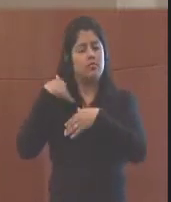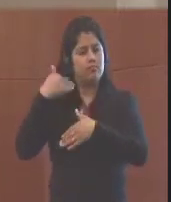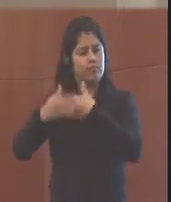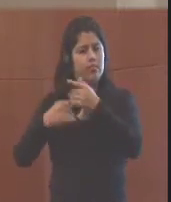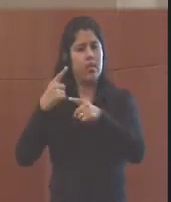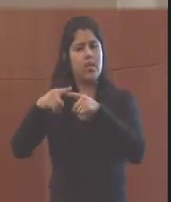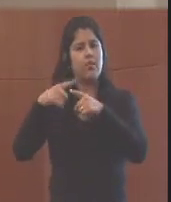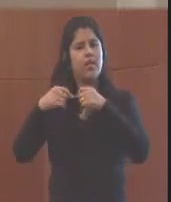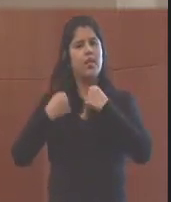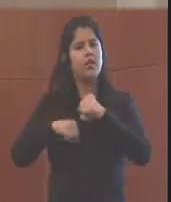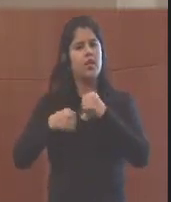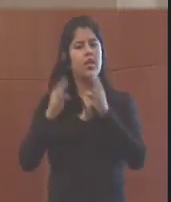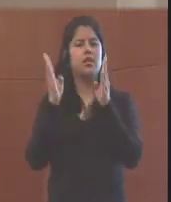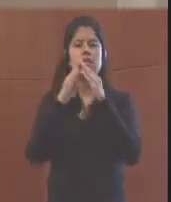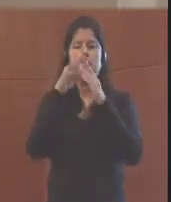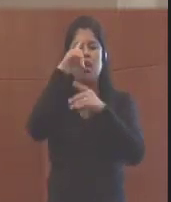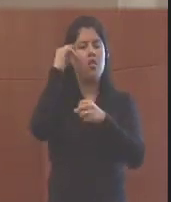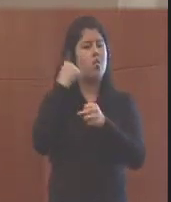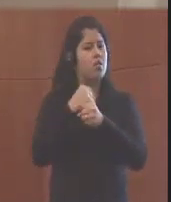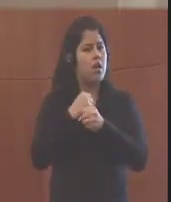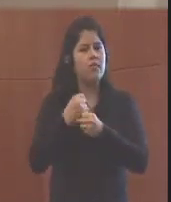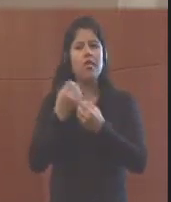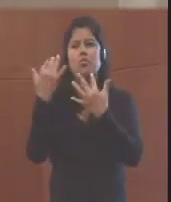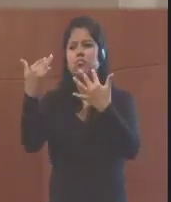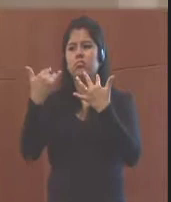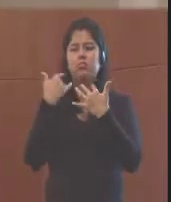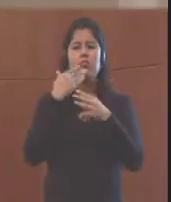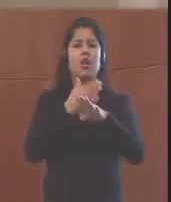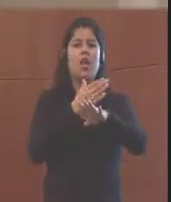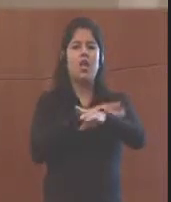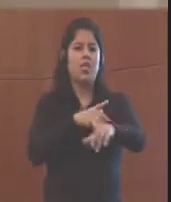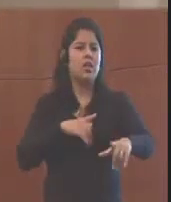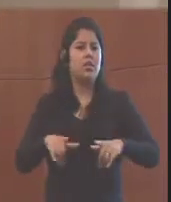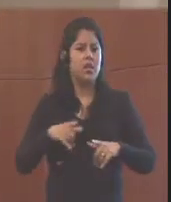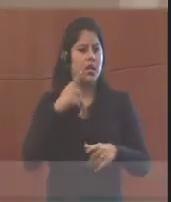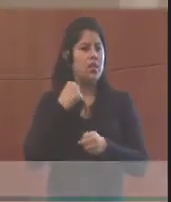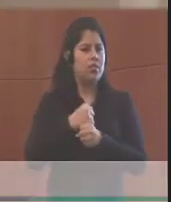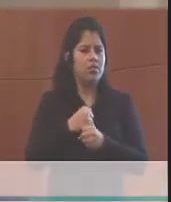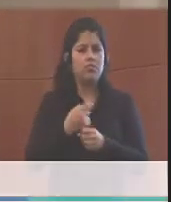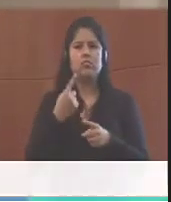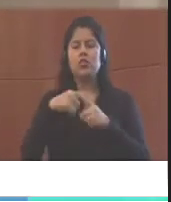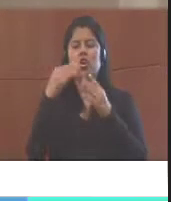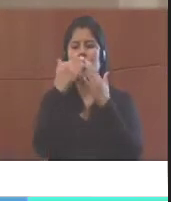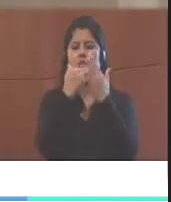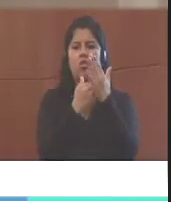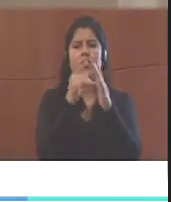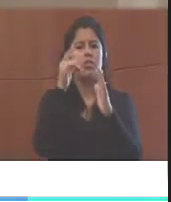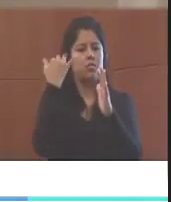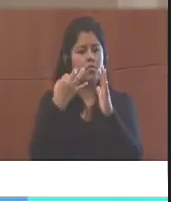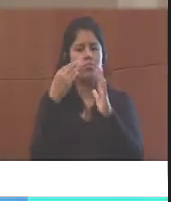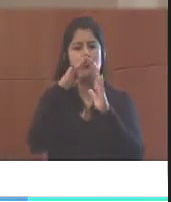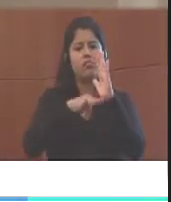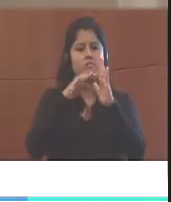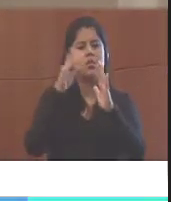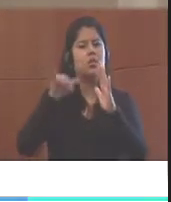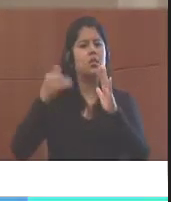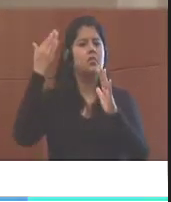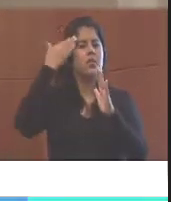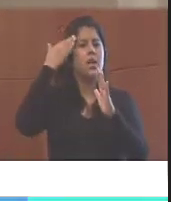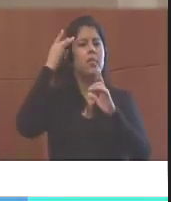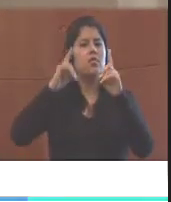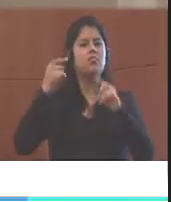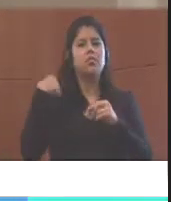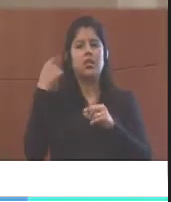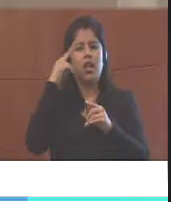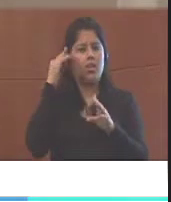de los talleres, seminarios, trabajos, conferencias, trabajo en el terreno. No están en un orden específico, sino que sabemos que son cosas en las que queremos